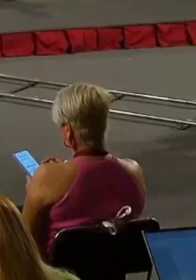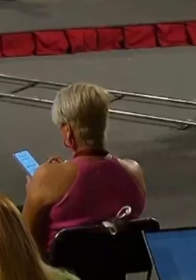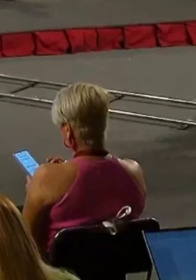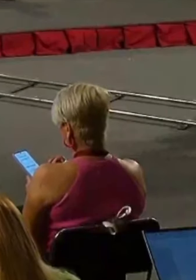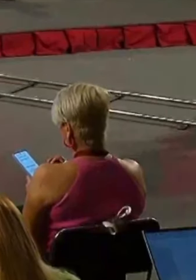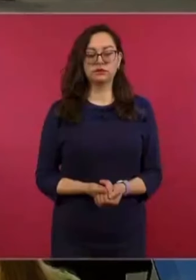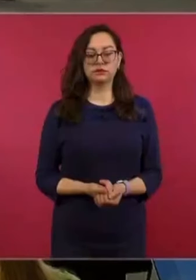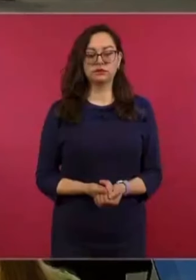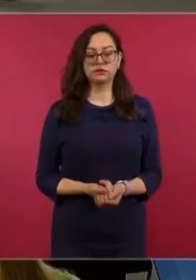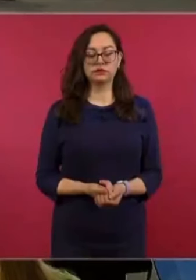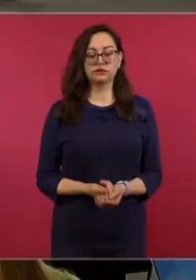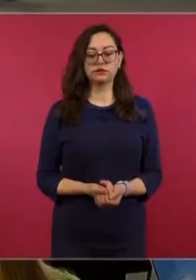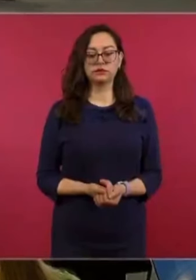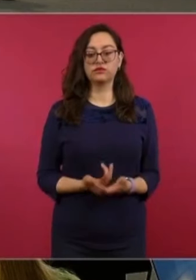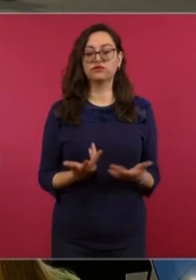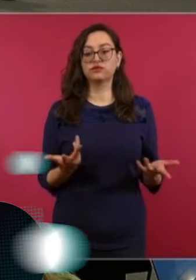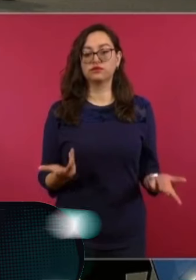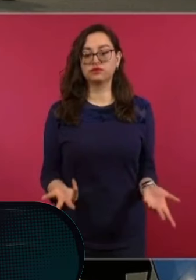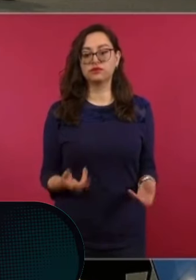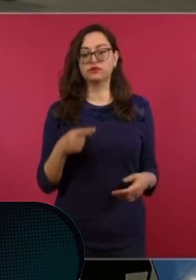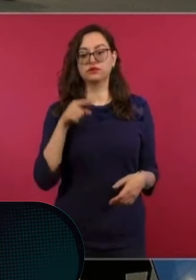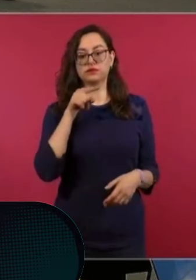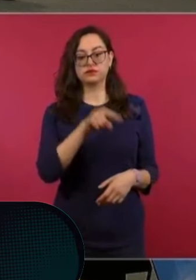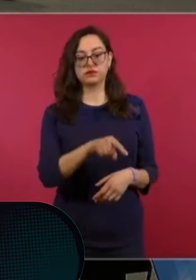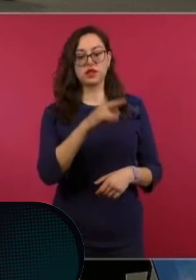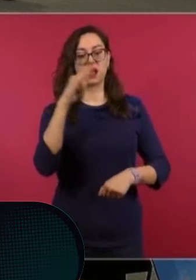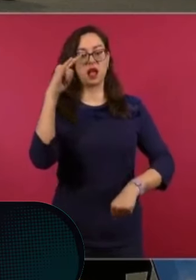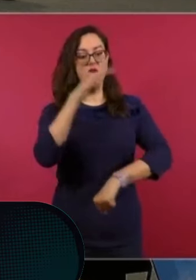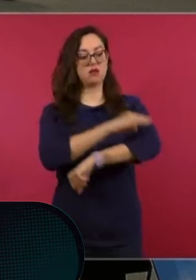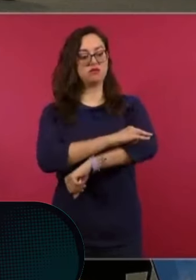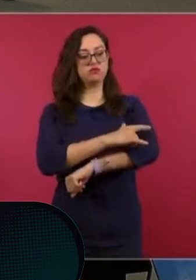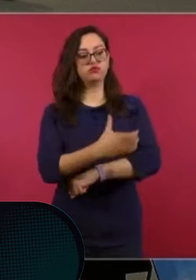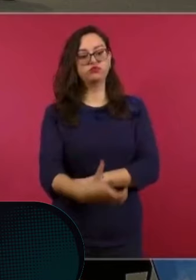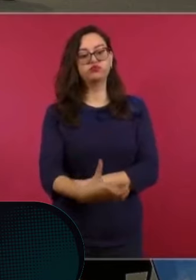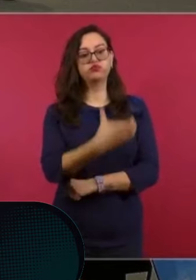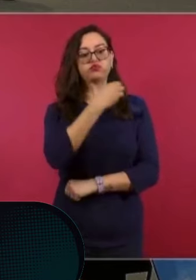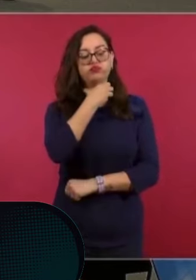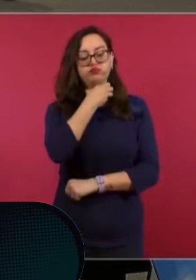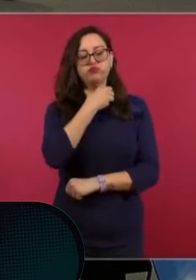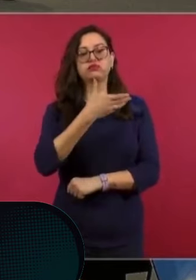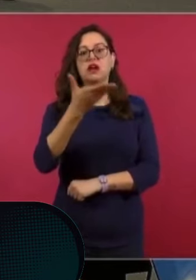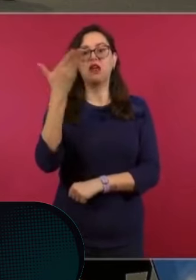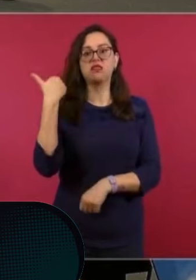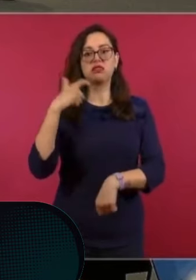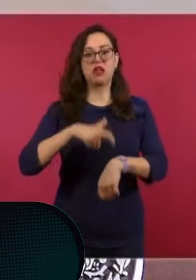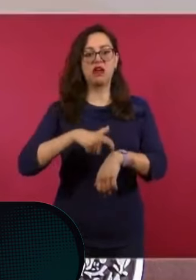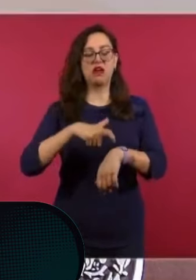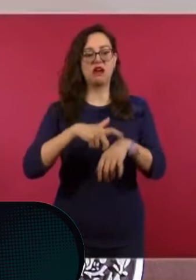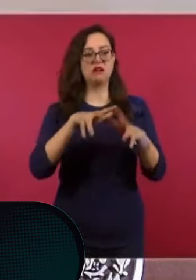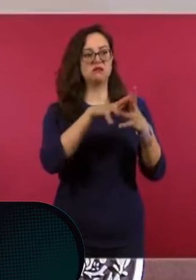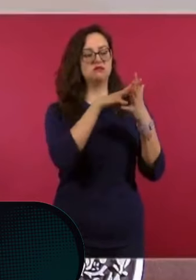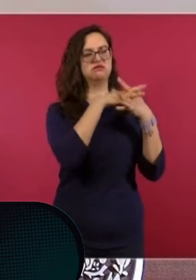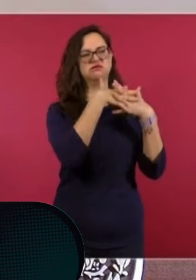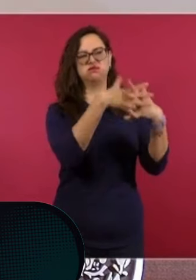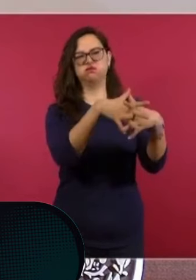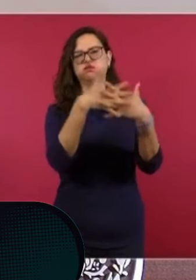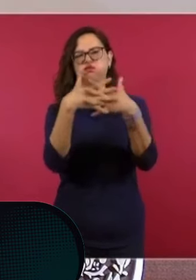Para atender la saturación del aeropuerto se tiene una mejor administración de los horarios. Anteriormente se